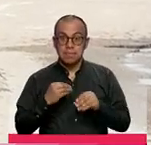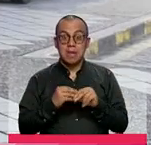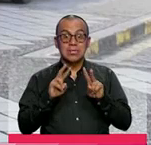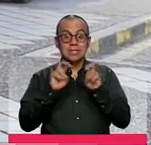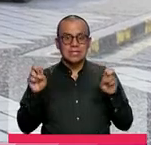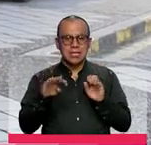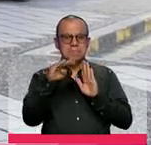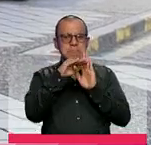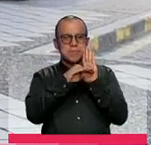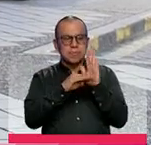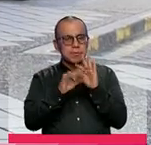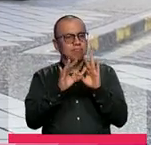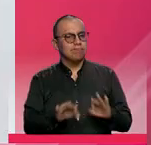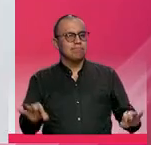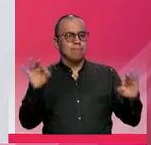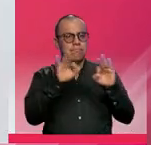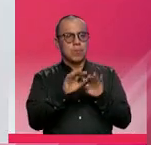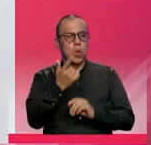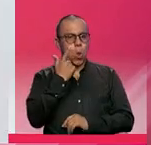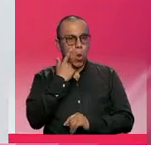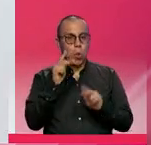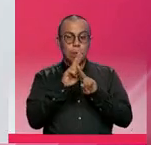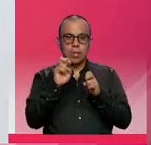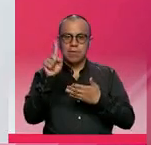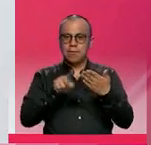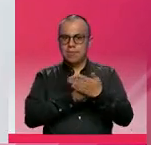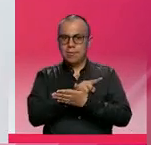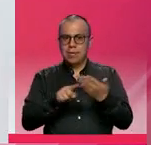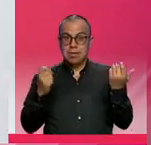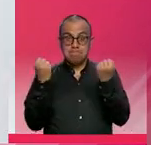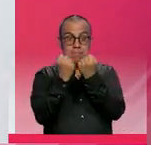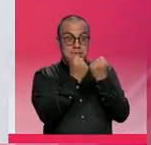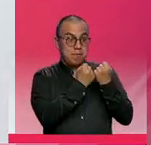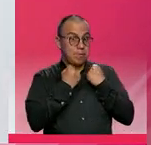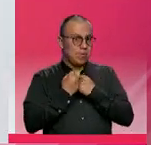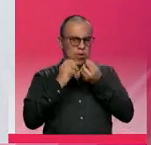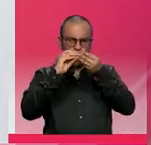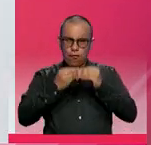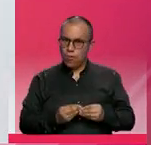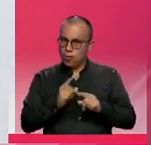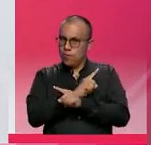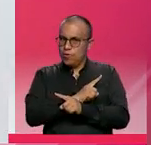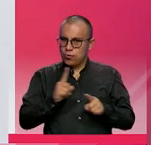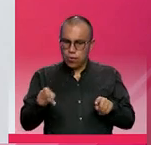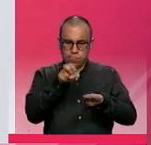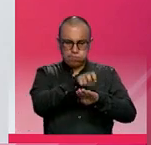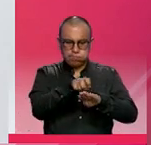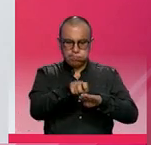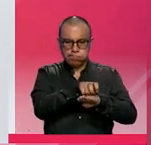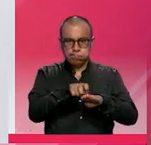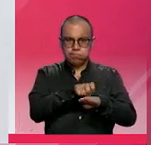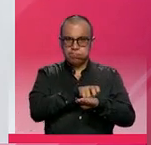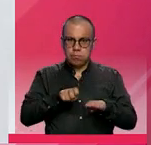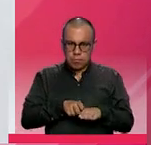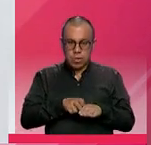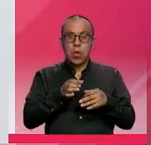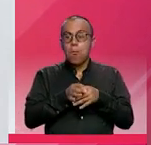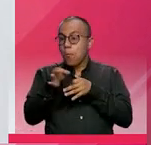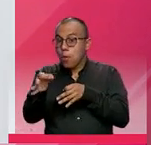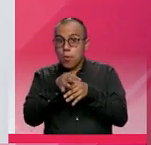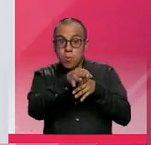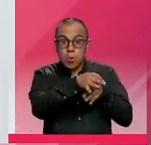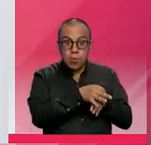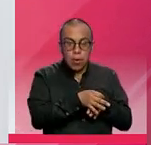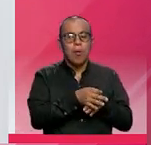restricción existente. No está permitida la aglomeración de ninguna forma en los vehículos de transporte público intermunicipal de